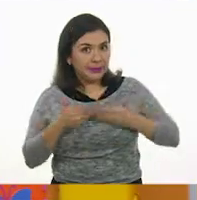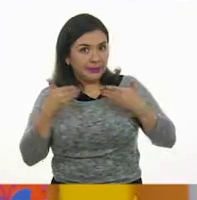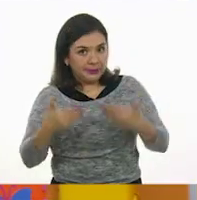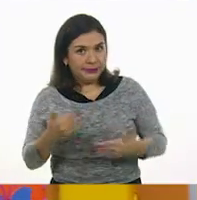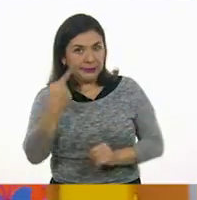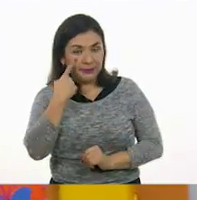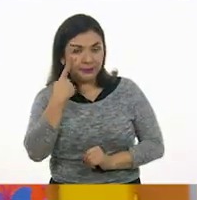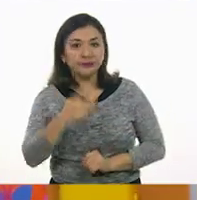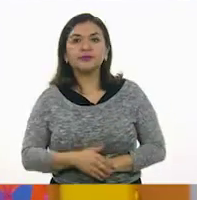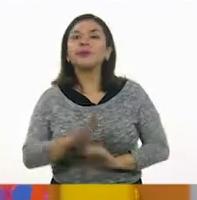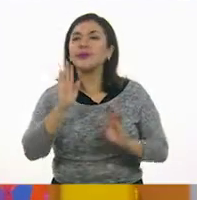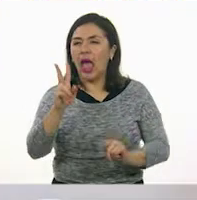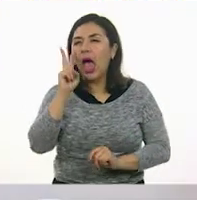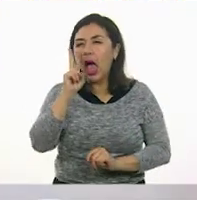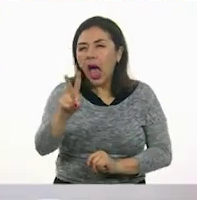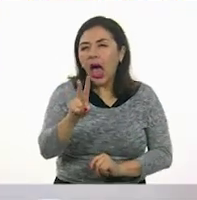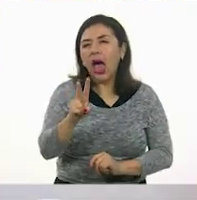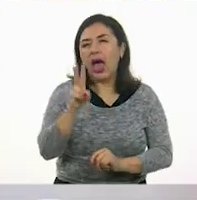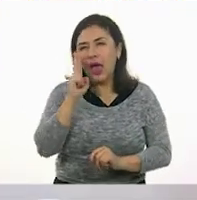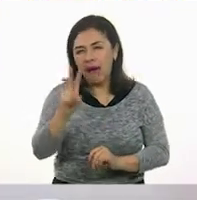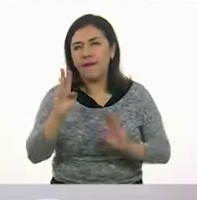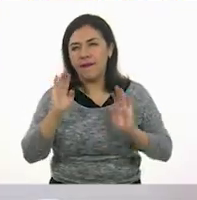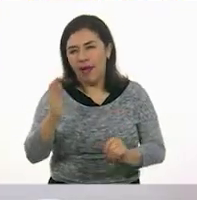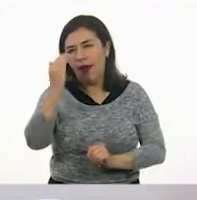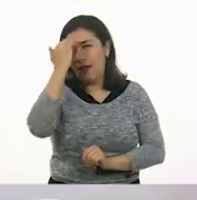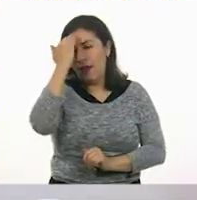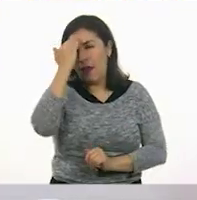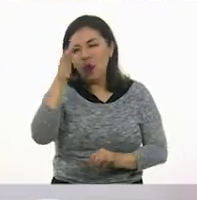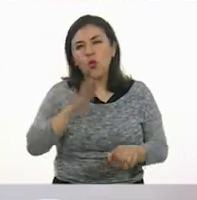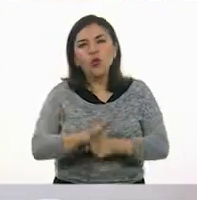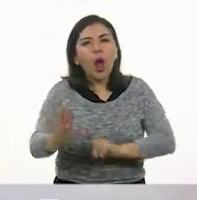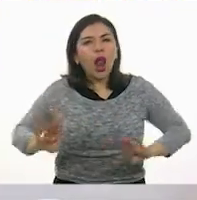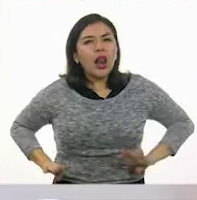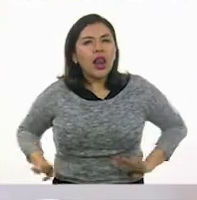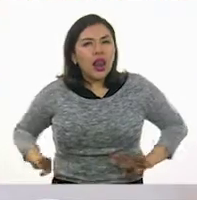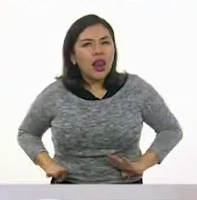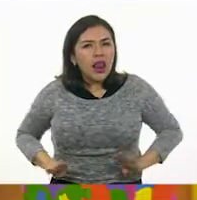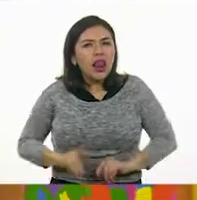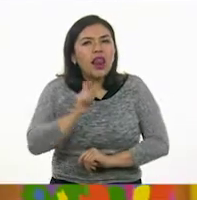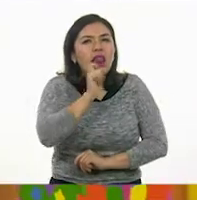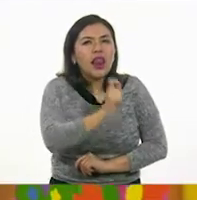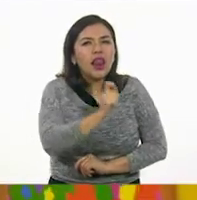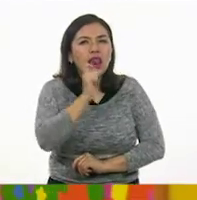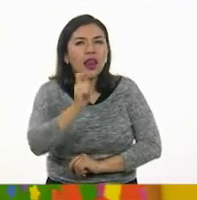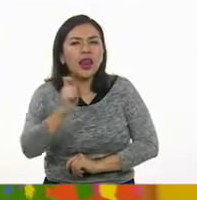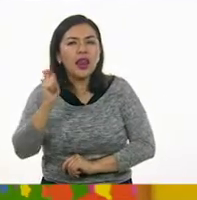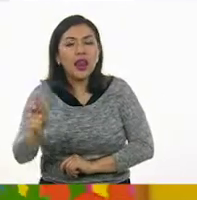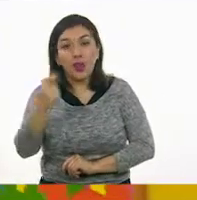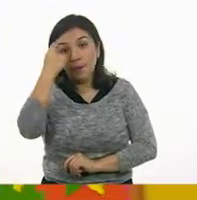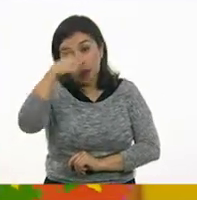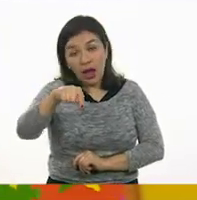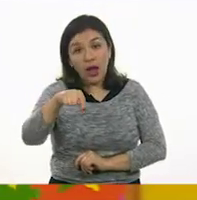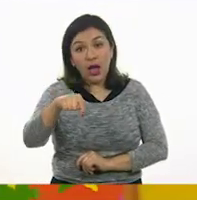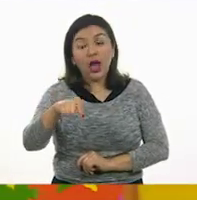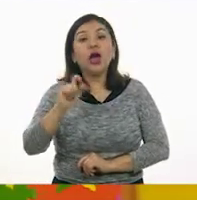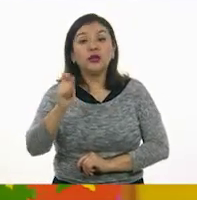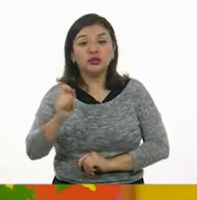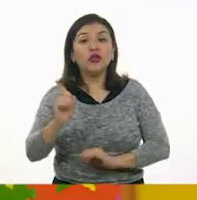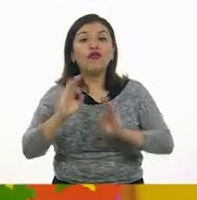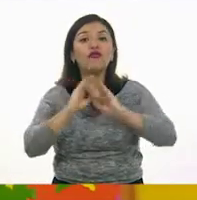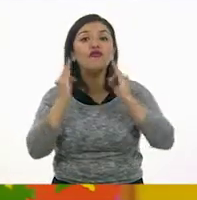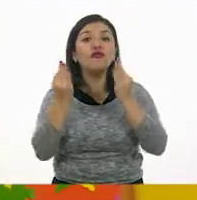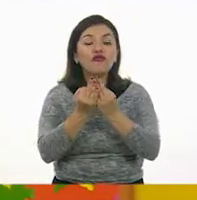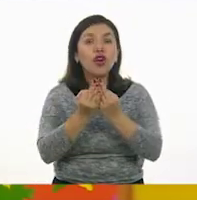Ahora, ya vimos, niñas y niños, las características de los cuerpos